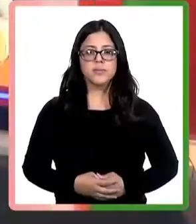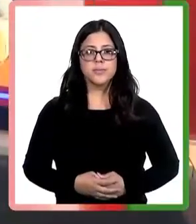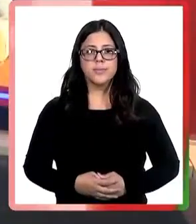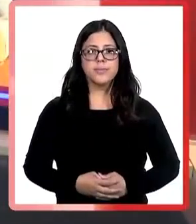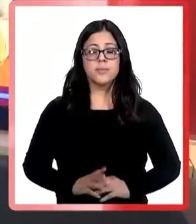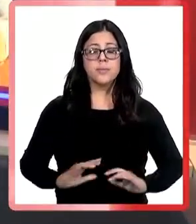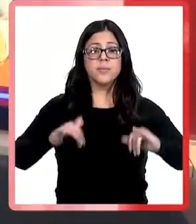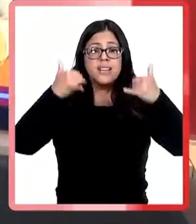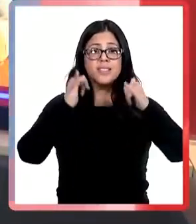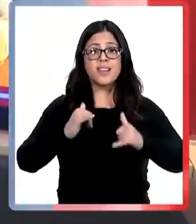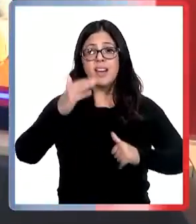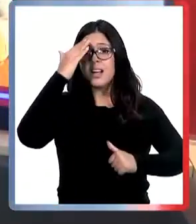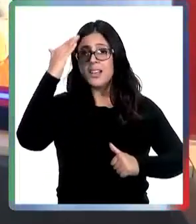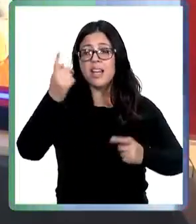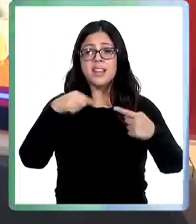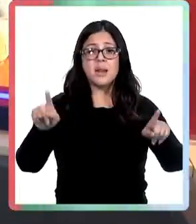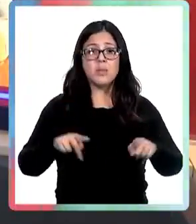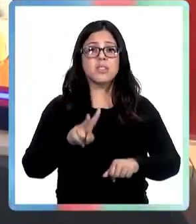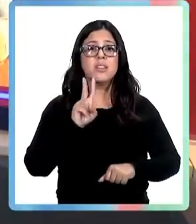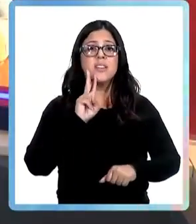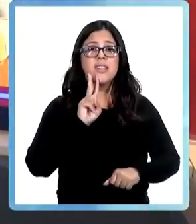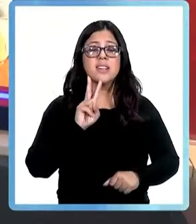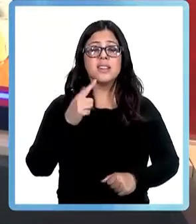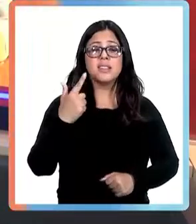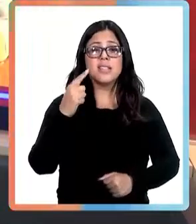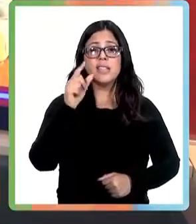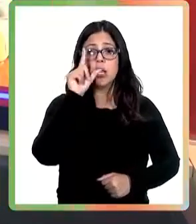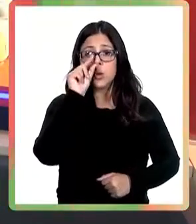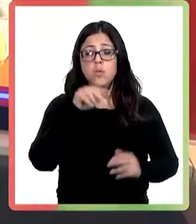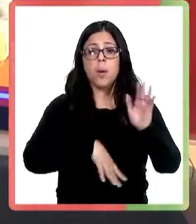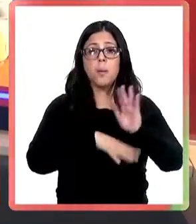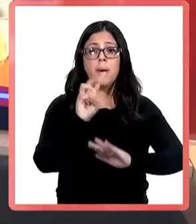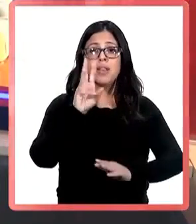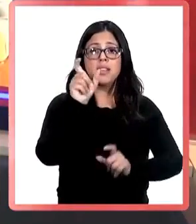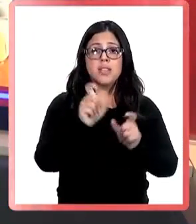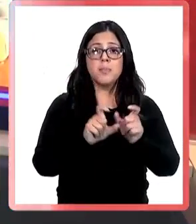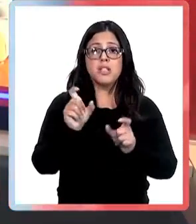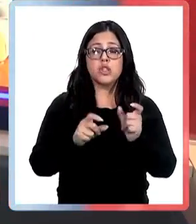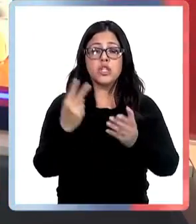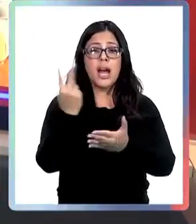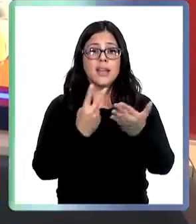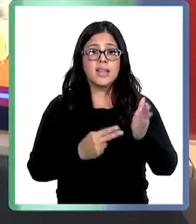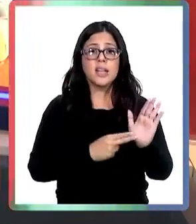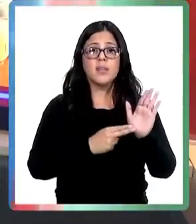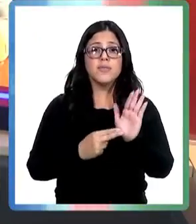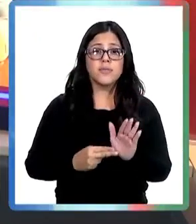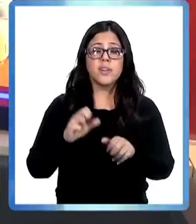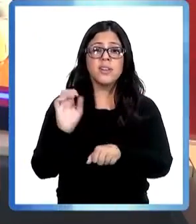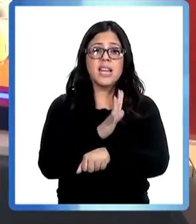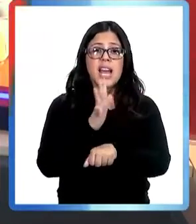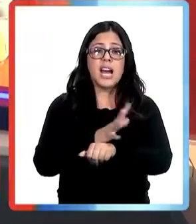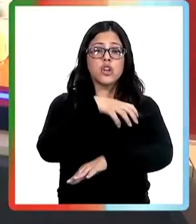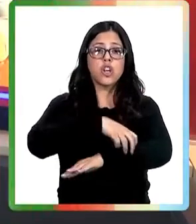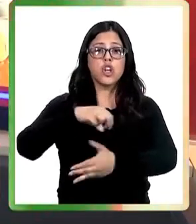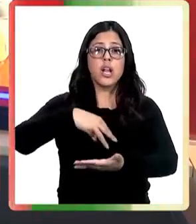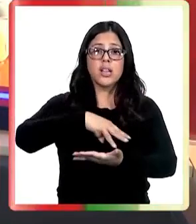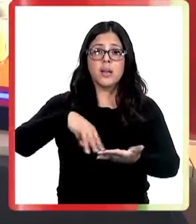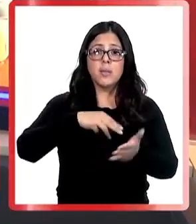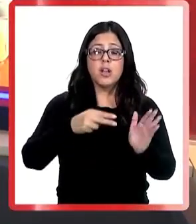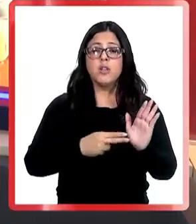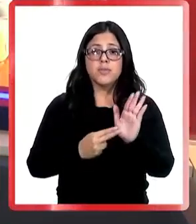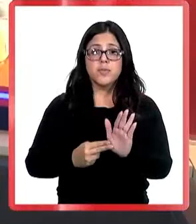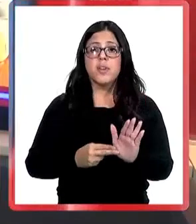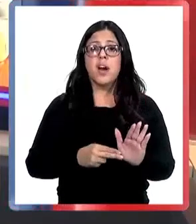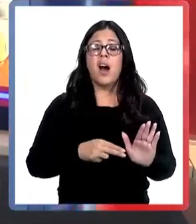Para celebrar el día de la música este viernes 7 de octubre más de 30 artistas se presentarán en el Teatro Regional del Maule El show